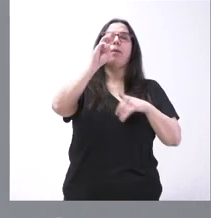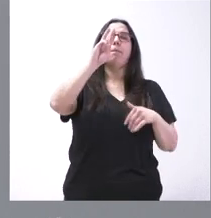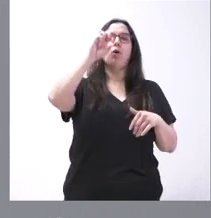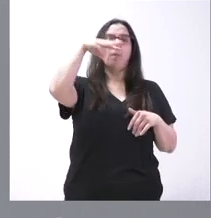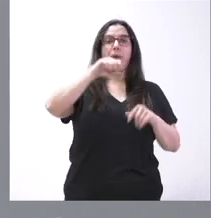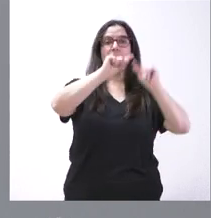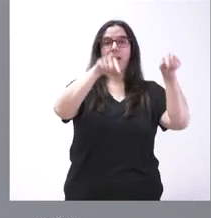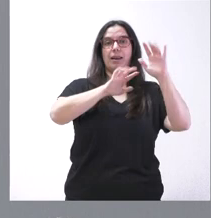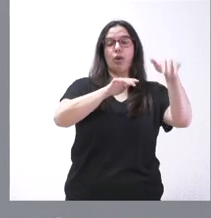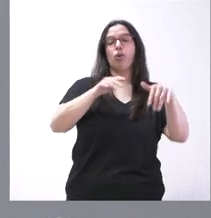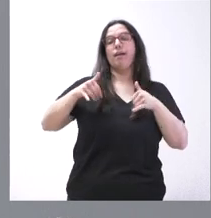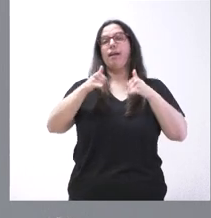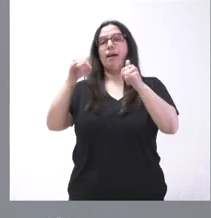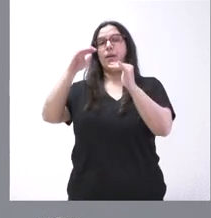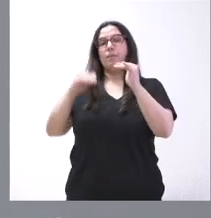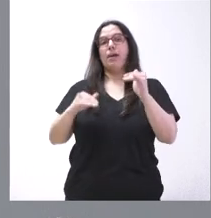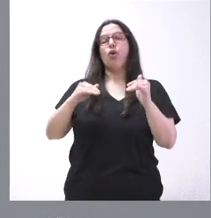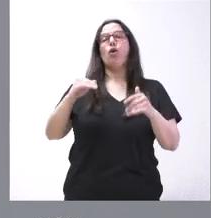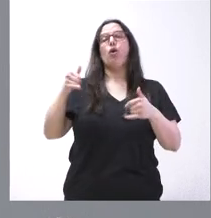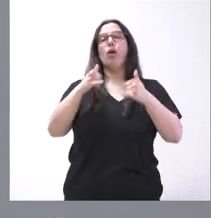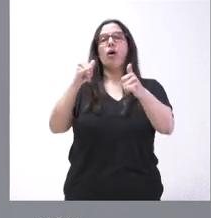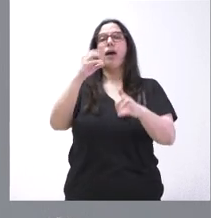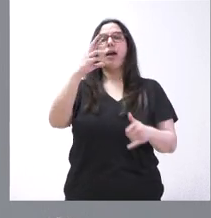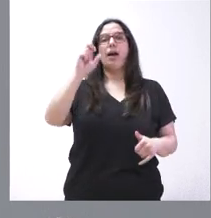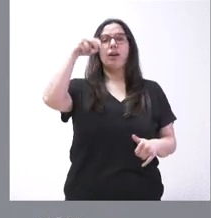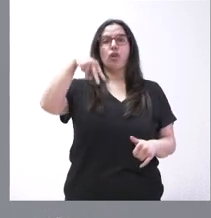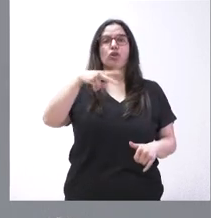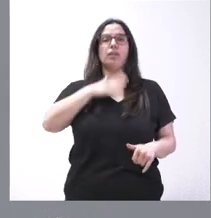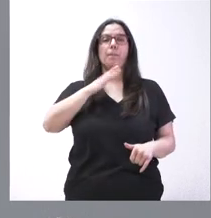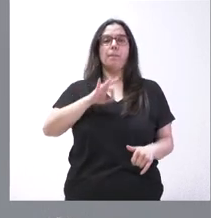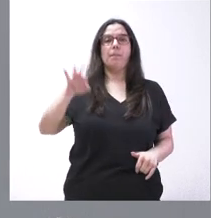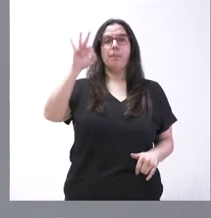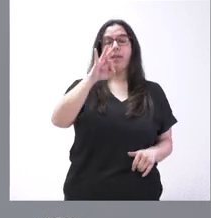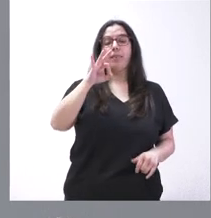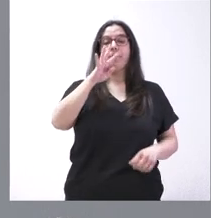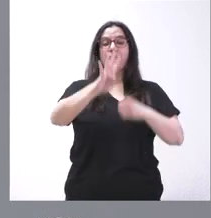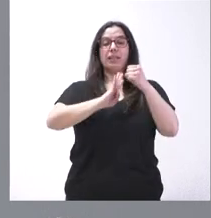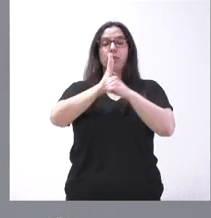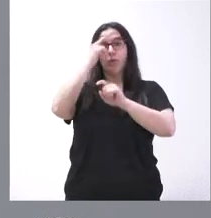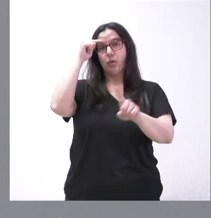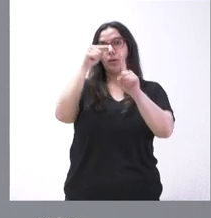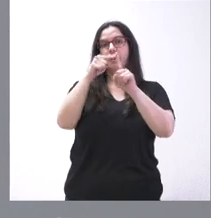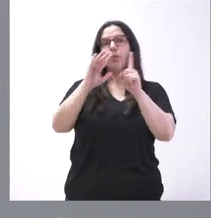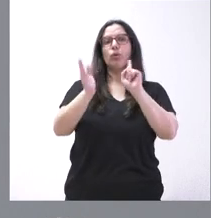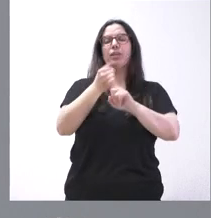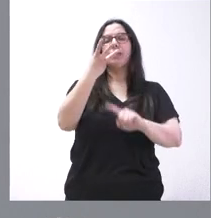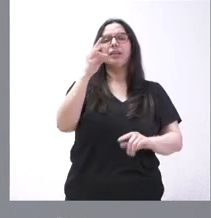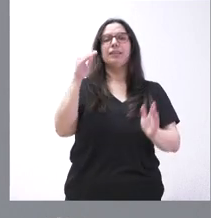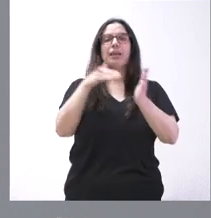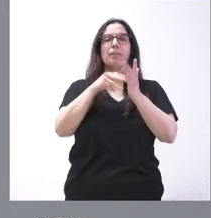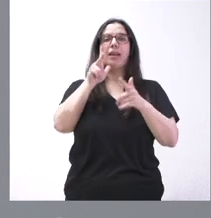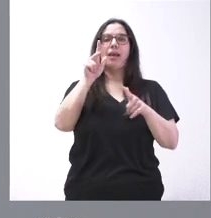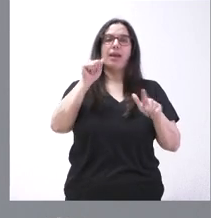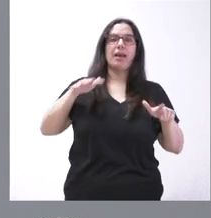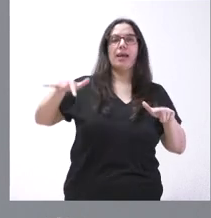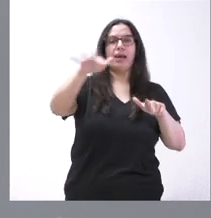Canal Bajo del Carrion en Palencia. El objetivo de esta legislatura es alcanzar las 30.000 hectáreas